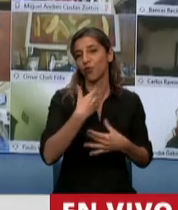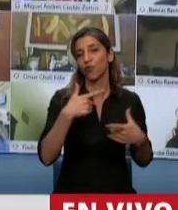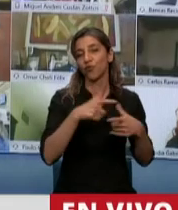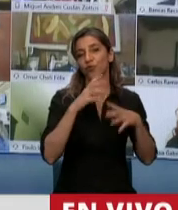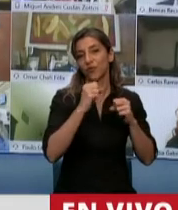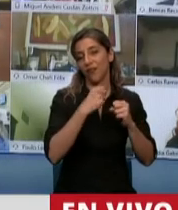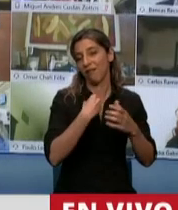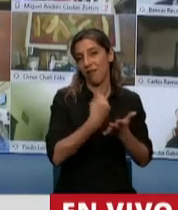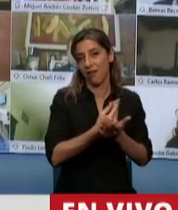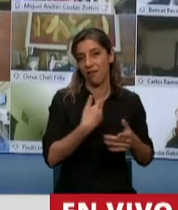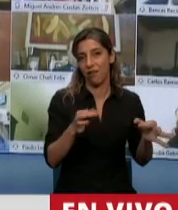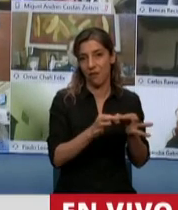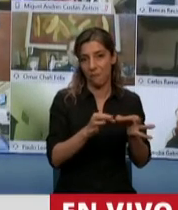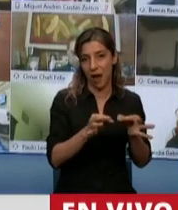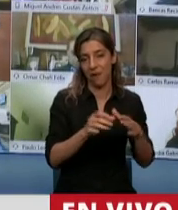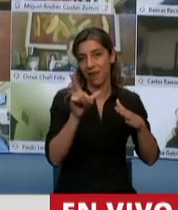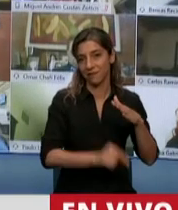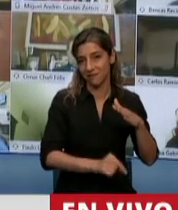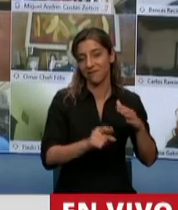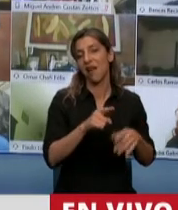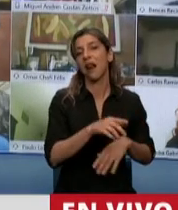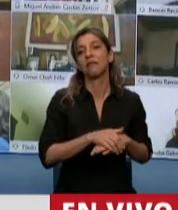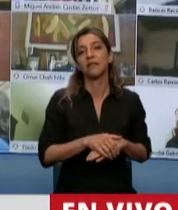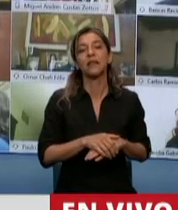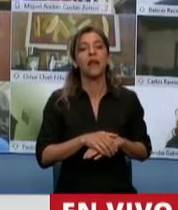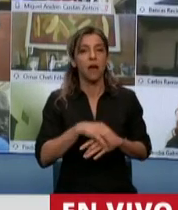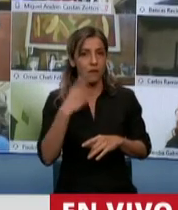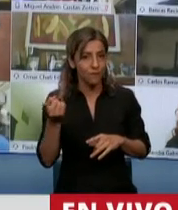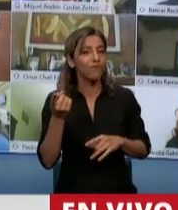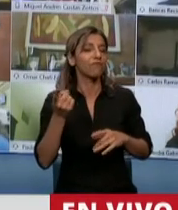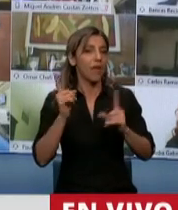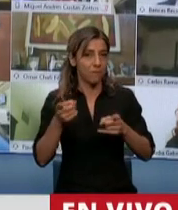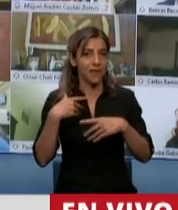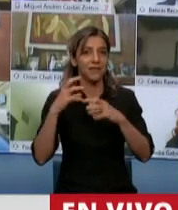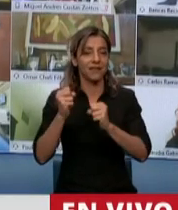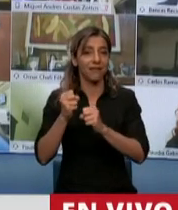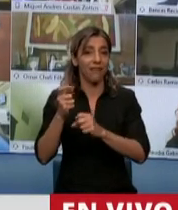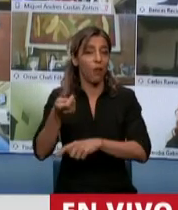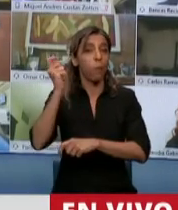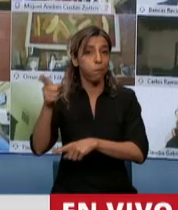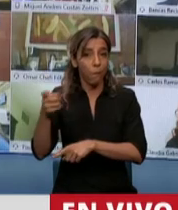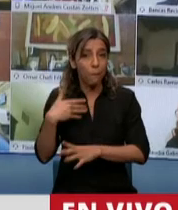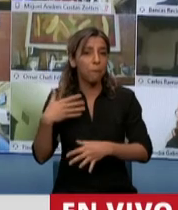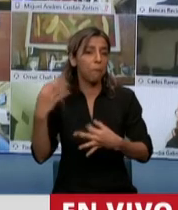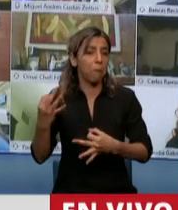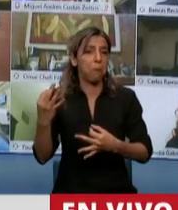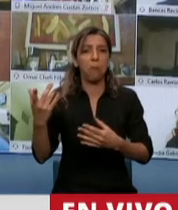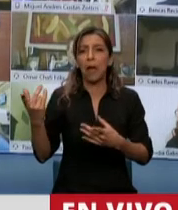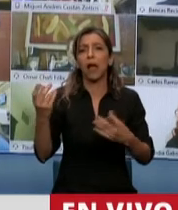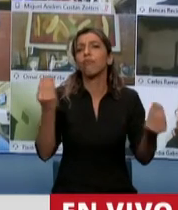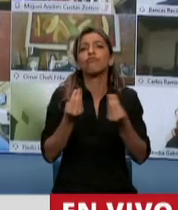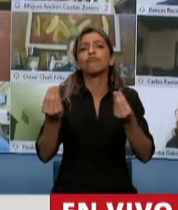Antártida y Antártico Sur y de Carlos Líber como nuestro secretario de Pesca, porque la verdad que ha sido impecable